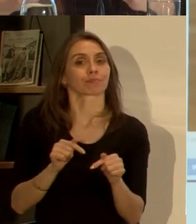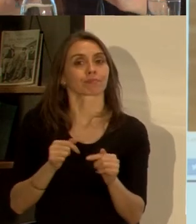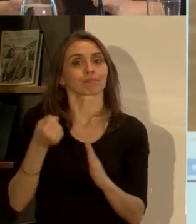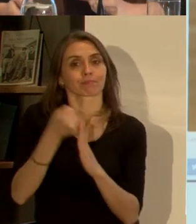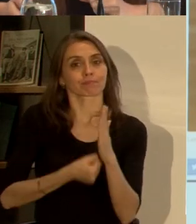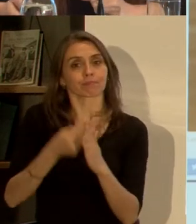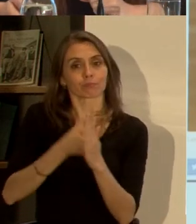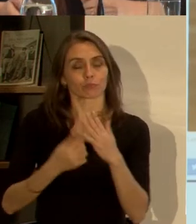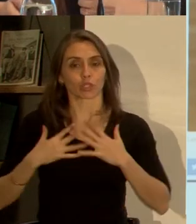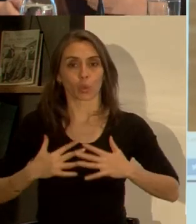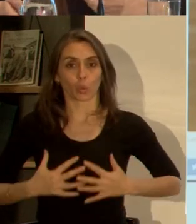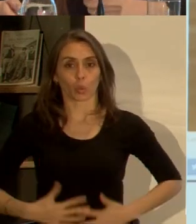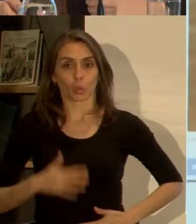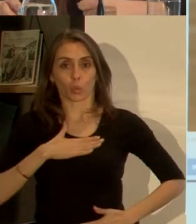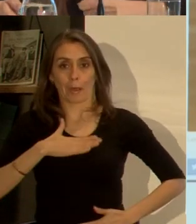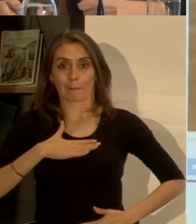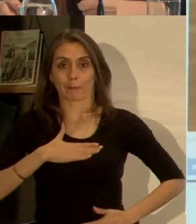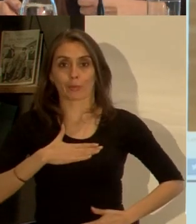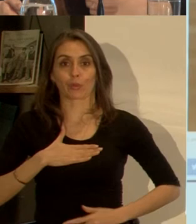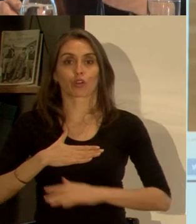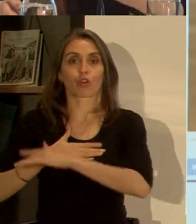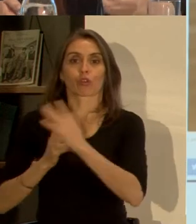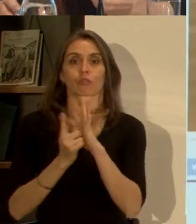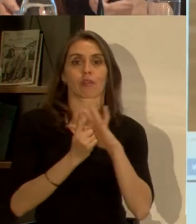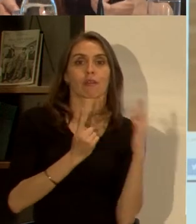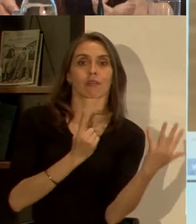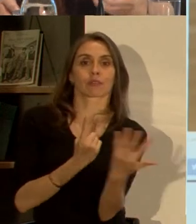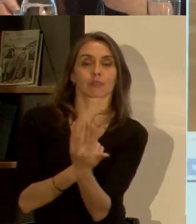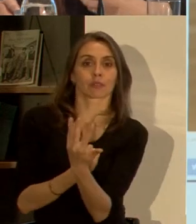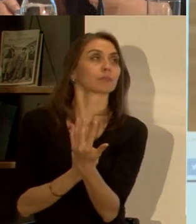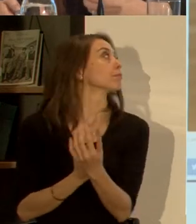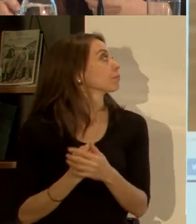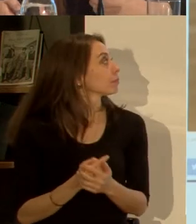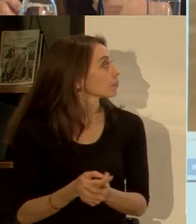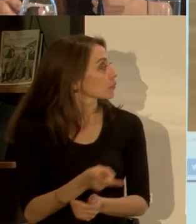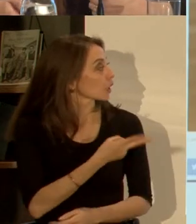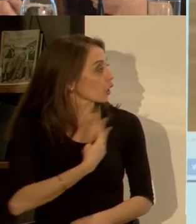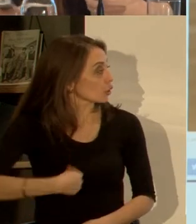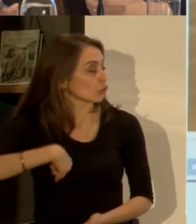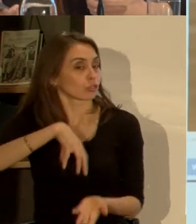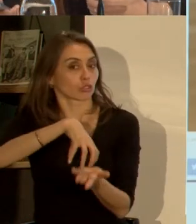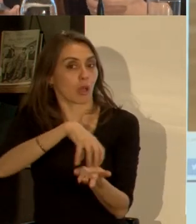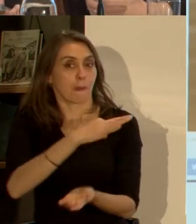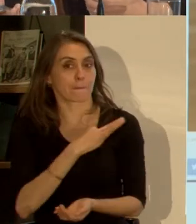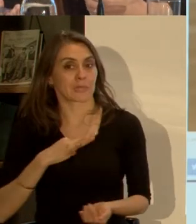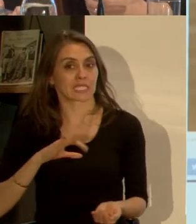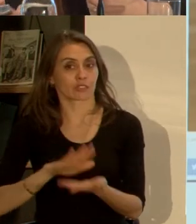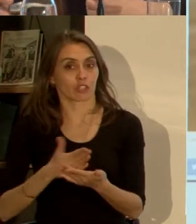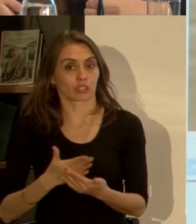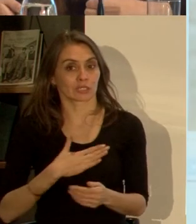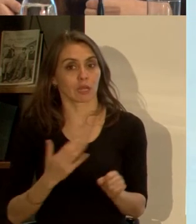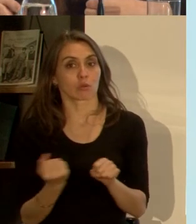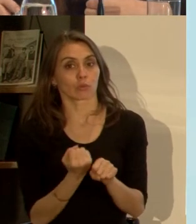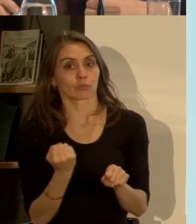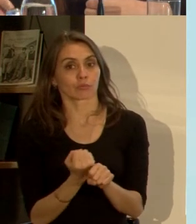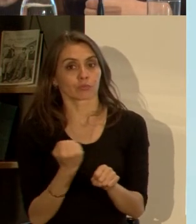una lucha entre el cuerpo verdad y lo que está ocurriendo así que de esta manera nosotros como Ministerio de Salud estamos trabajando